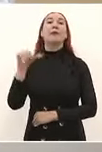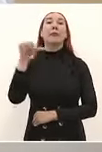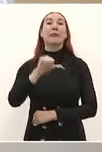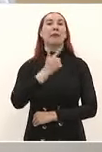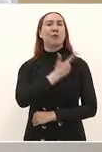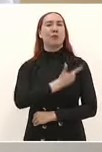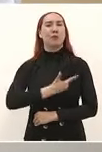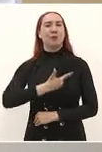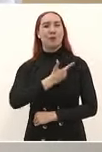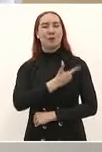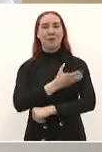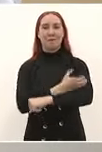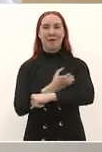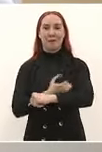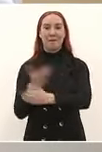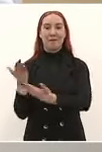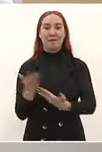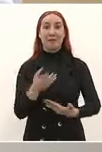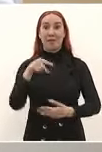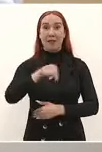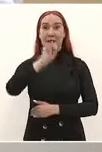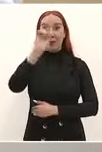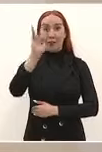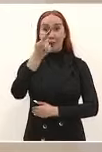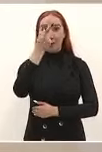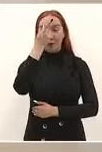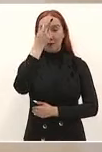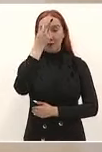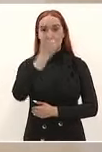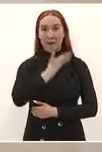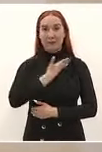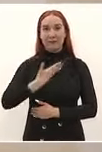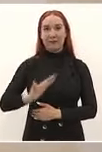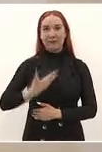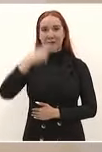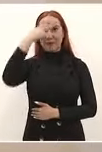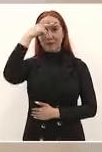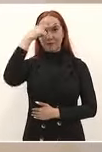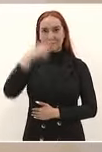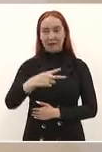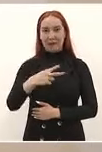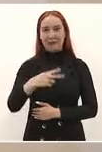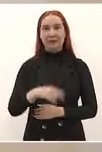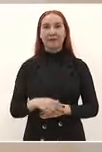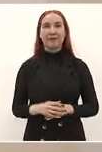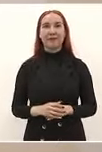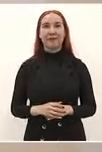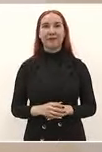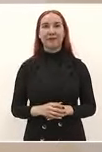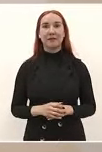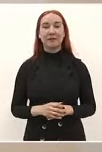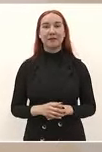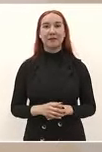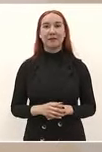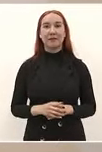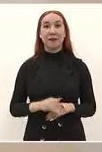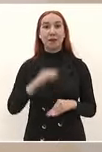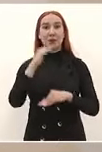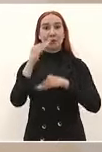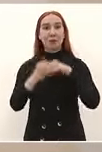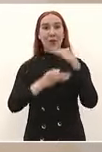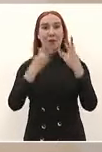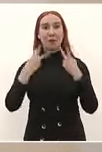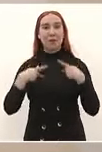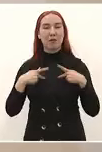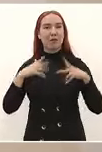en san luis potosí acompañando al presidente de méxico en este evento en el que participamos todos los responsables de